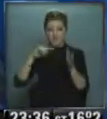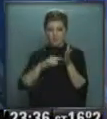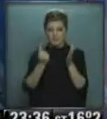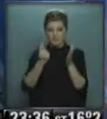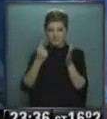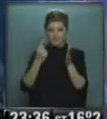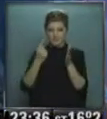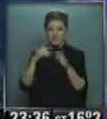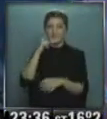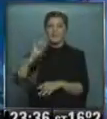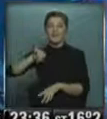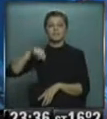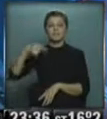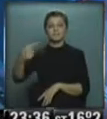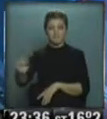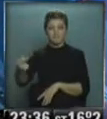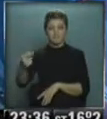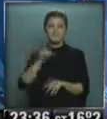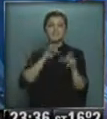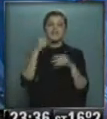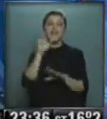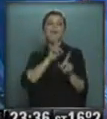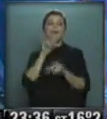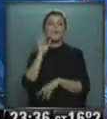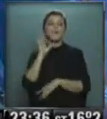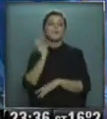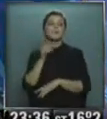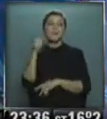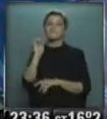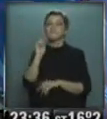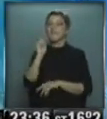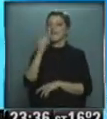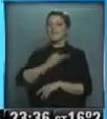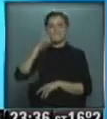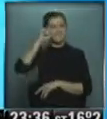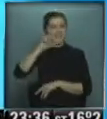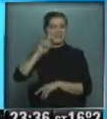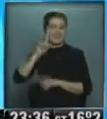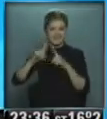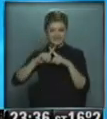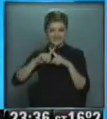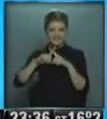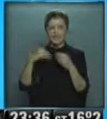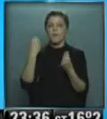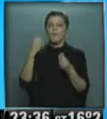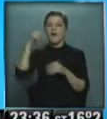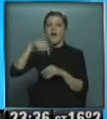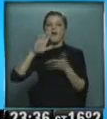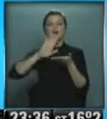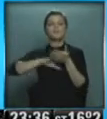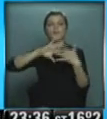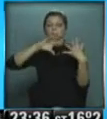en los próximos días el que lo sabe es Félix Taylor bueno vamos a ver qué nos dice el Servicio Meteorológico Nacional en este